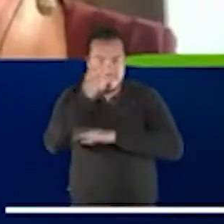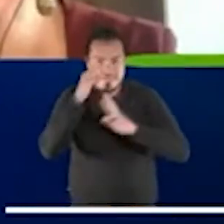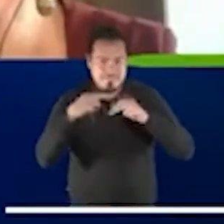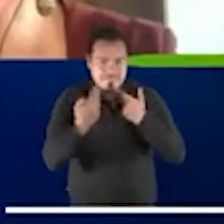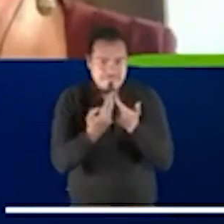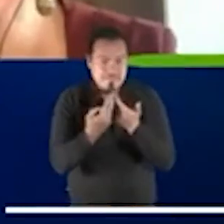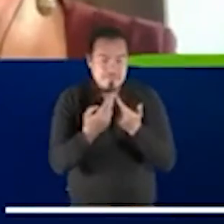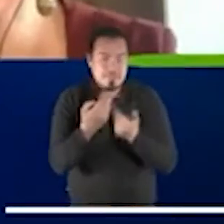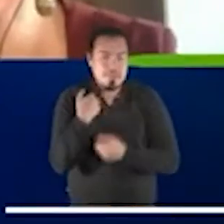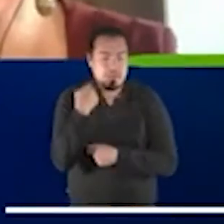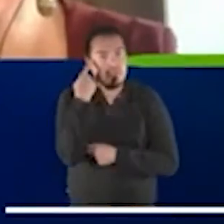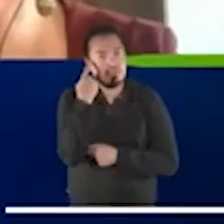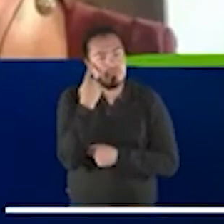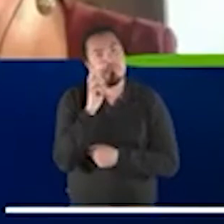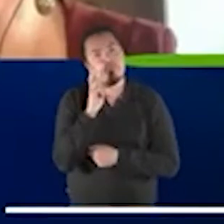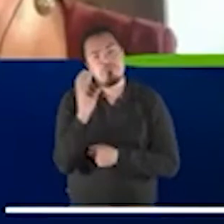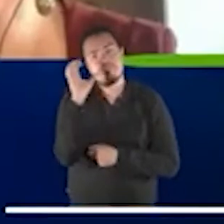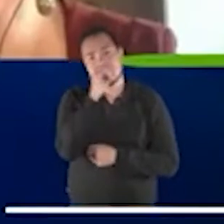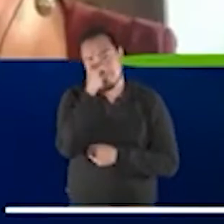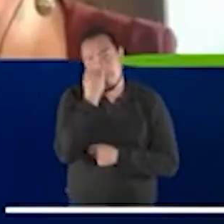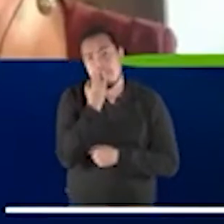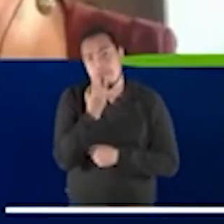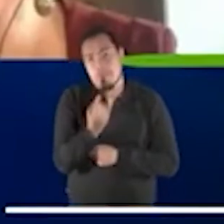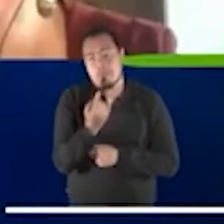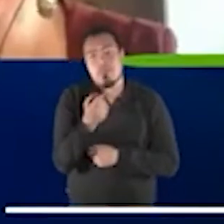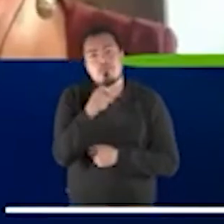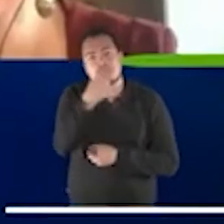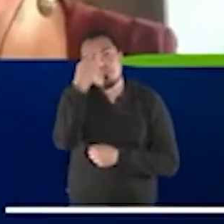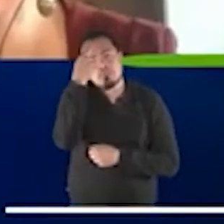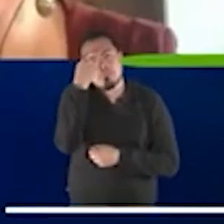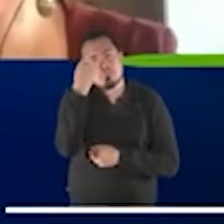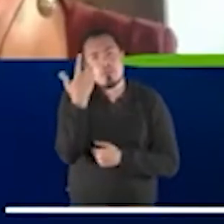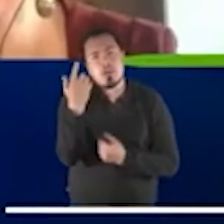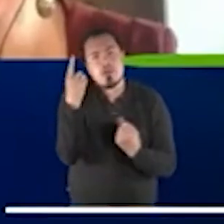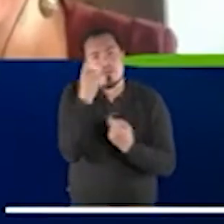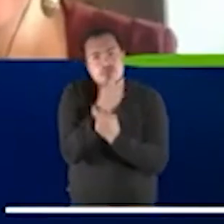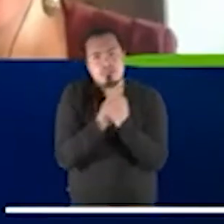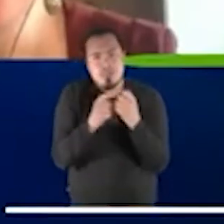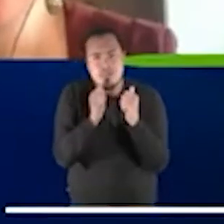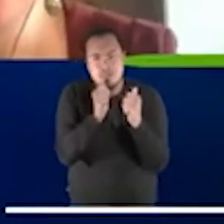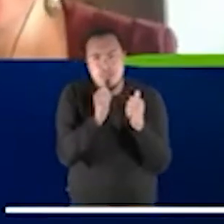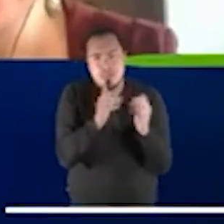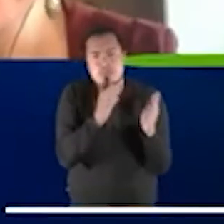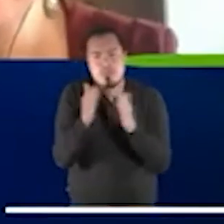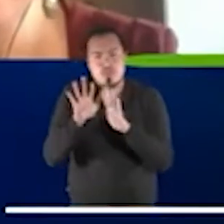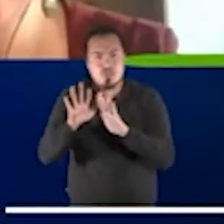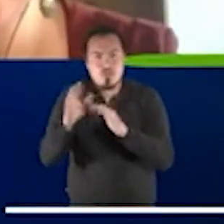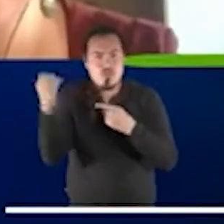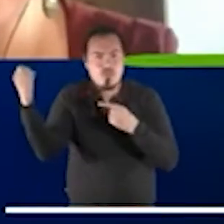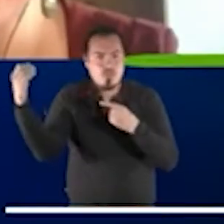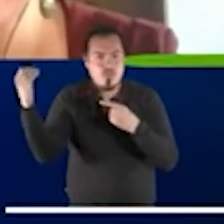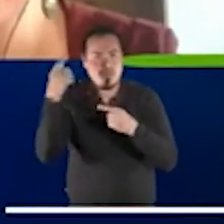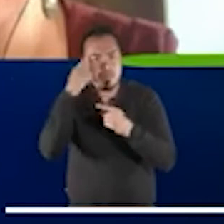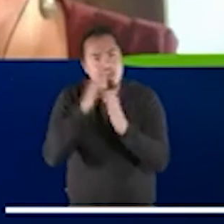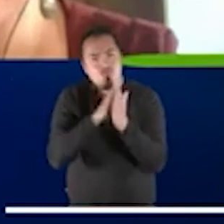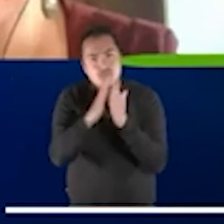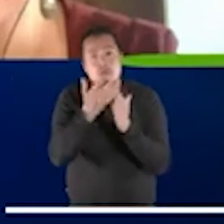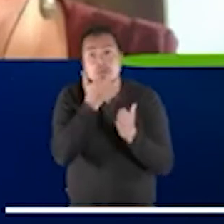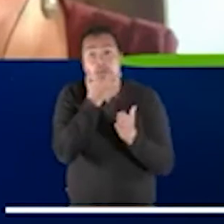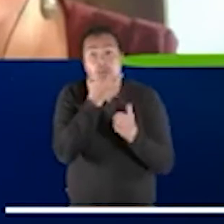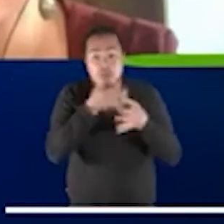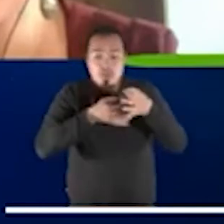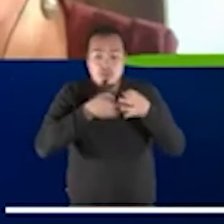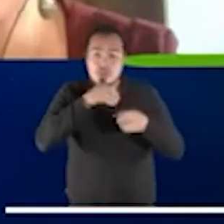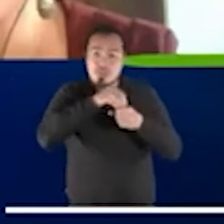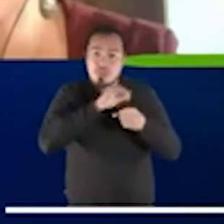lo que me parece bastante interesante es un poco cómo tú piensas y al foro también que la justicia